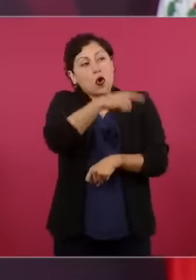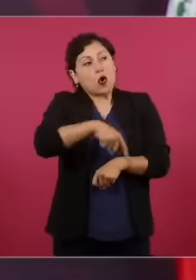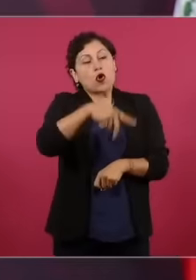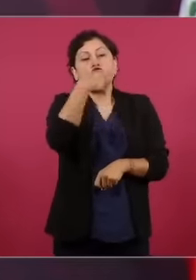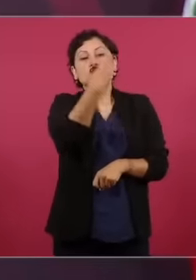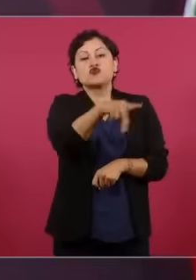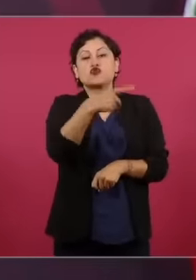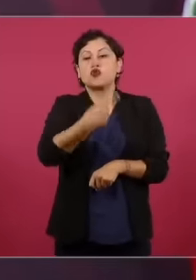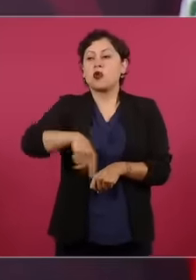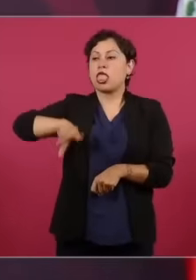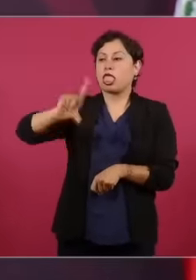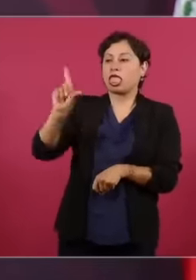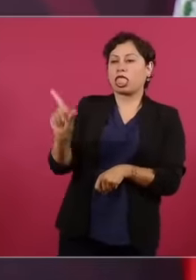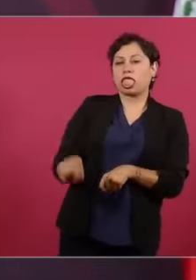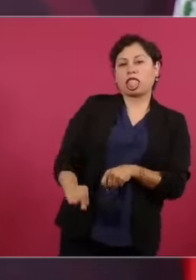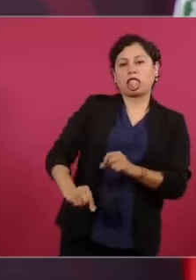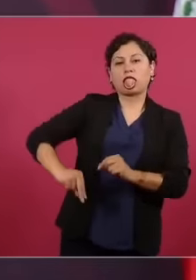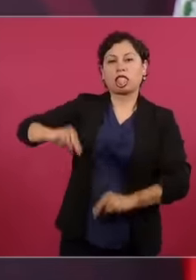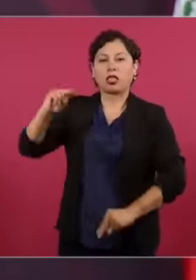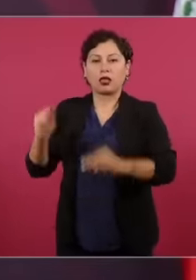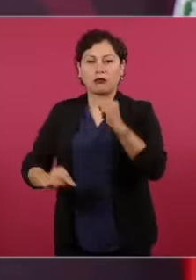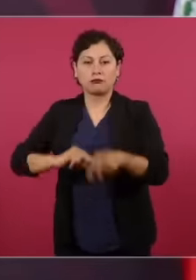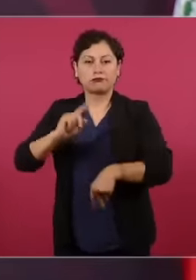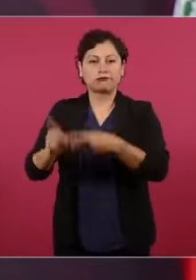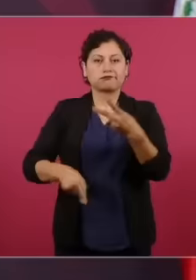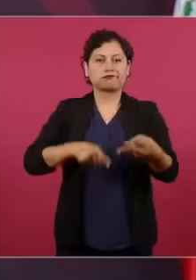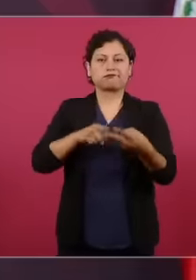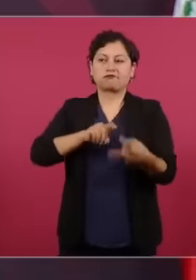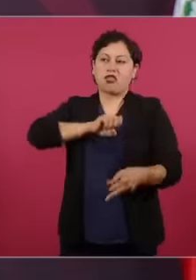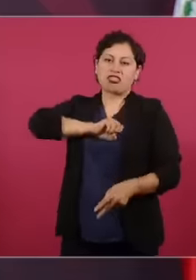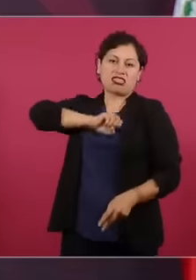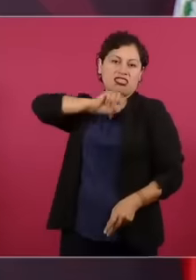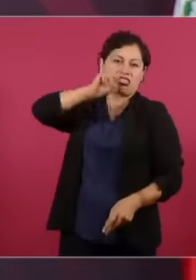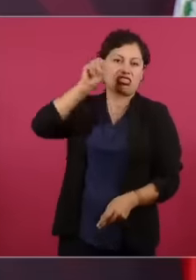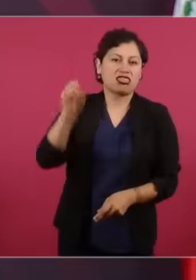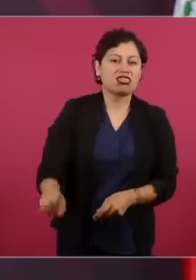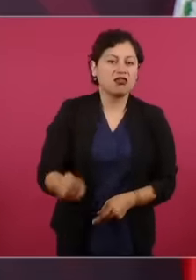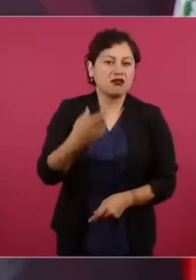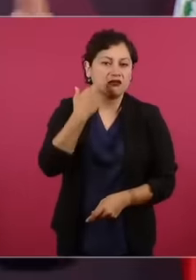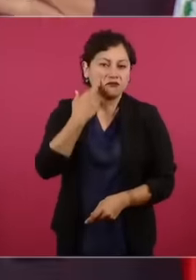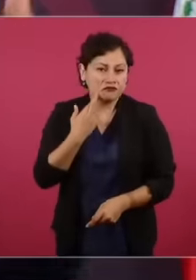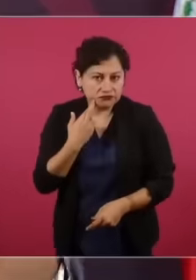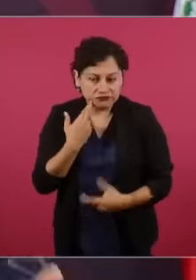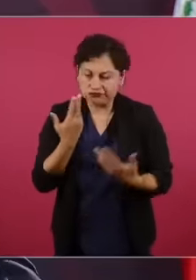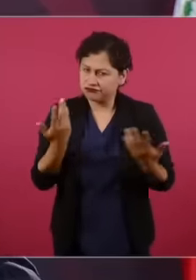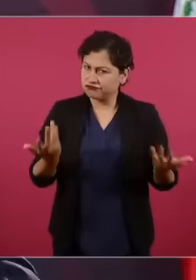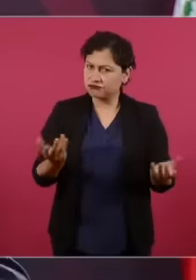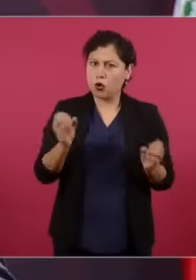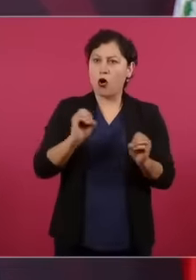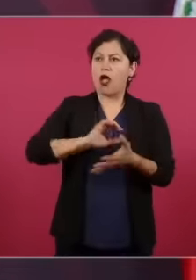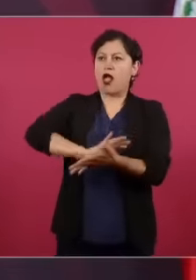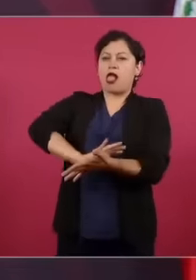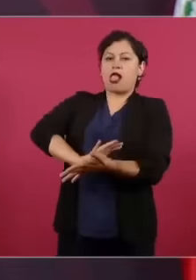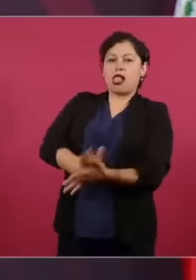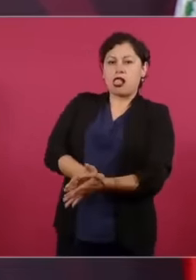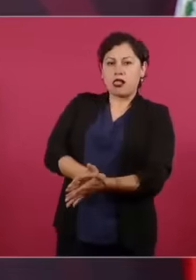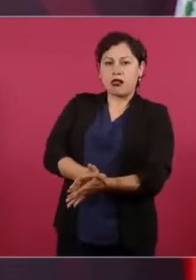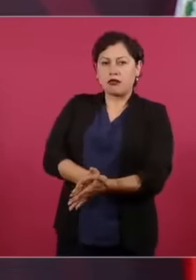racismo La discriminación Entonces tienen que hacer Un esfuerzo